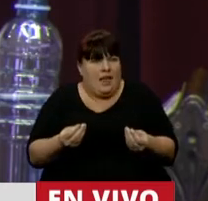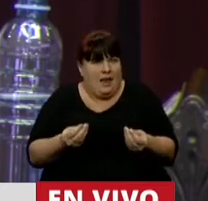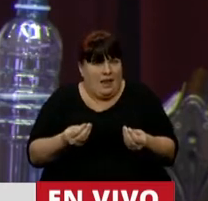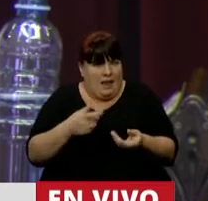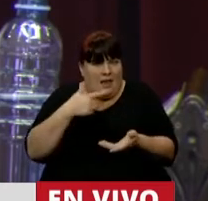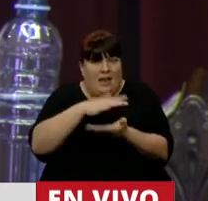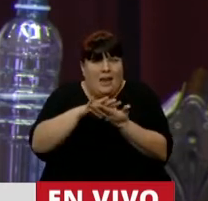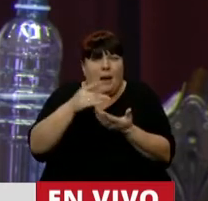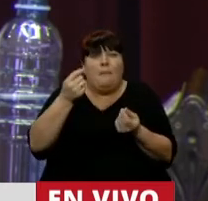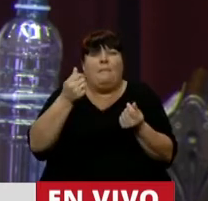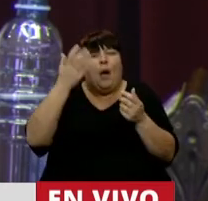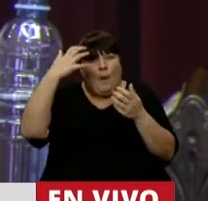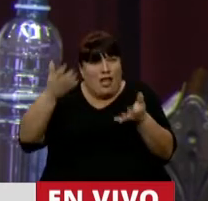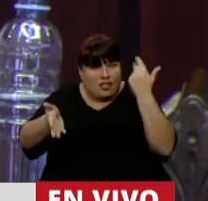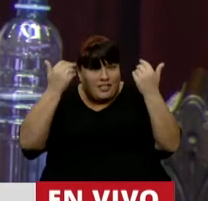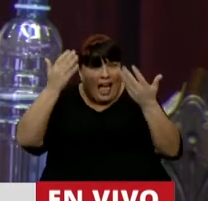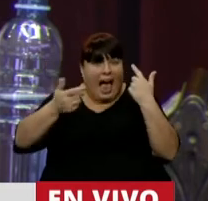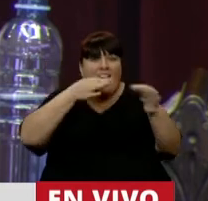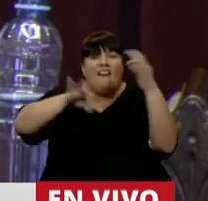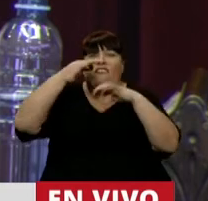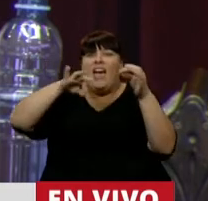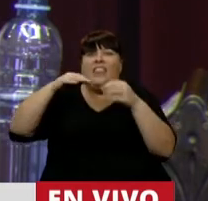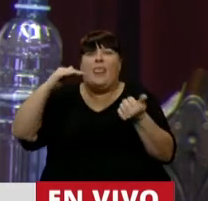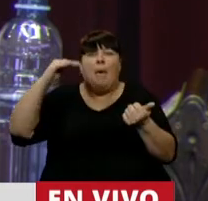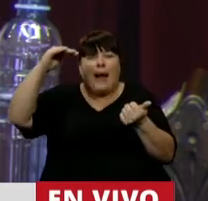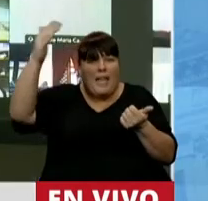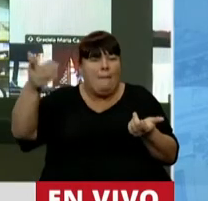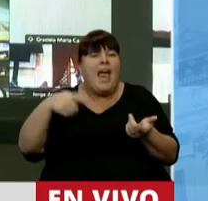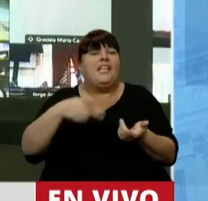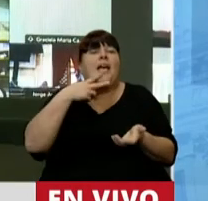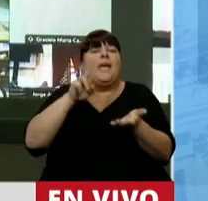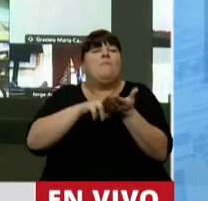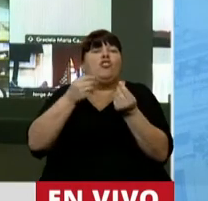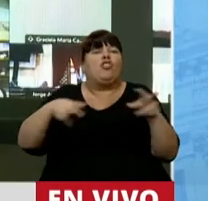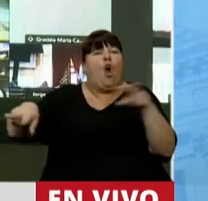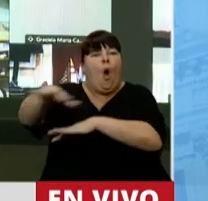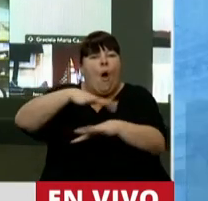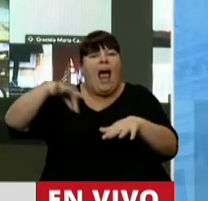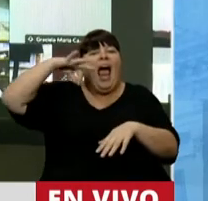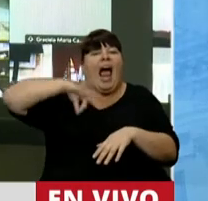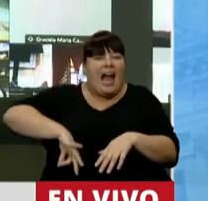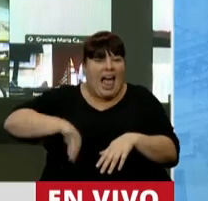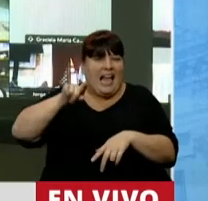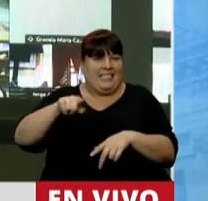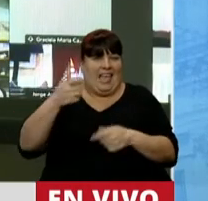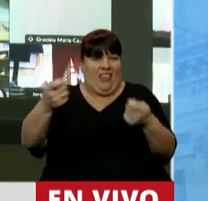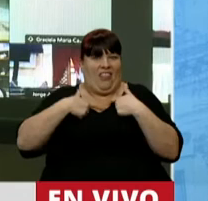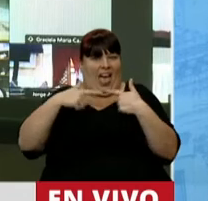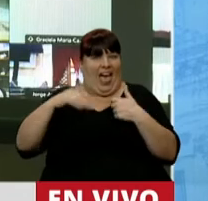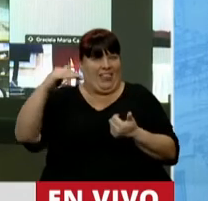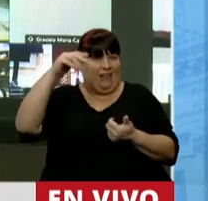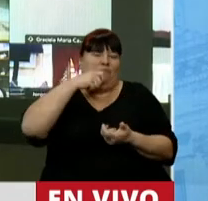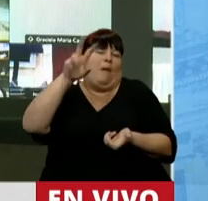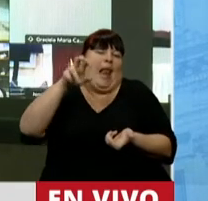Desarmar las mesadas, sacar el inodoro, vender los departamentos, el impuesto es sobre el flujo, sobre la ganancia que esa propiedad genera.